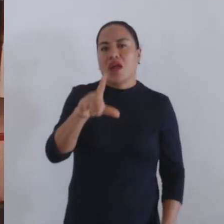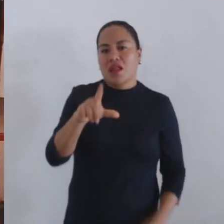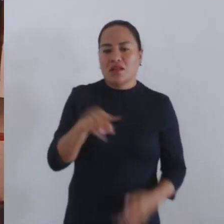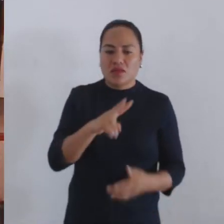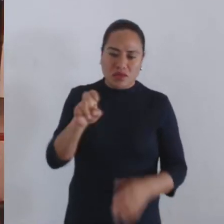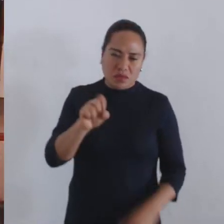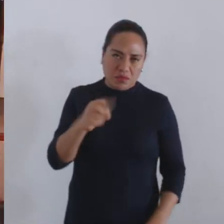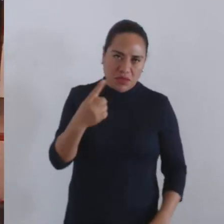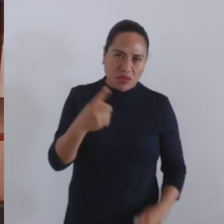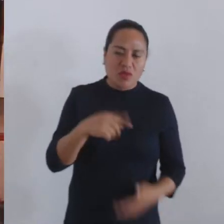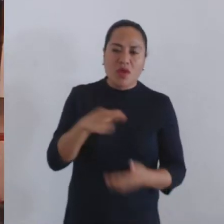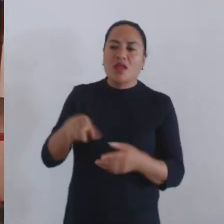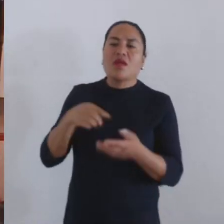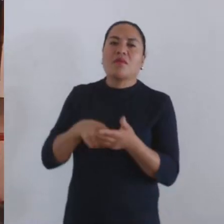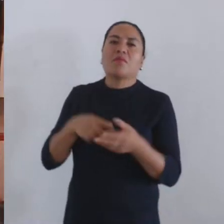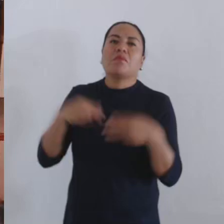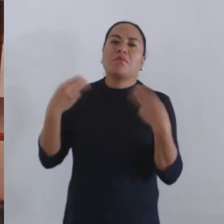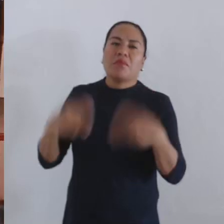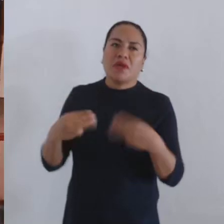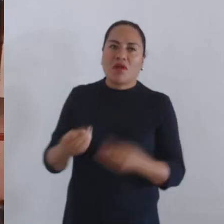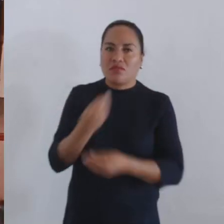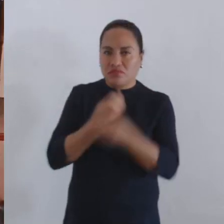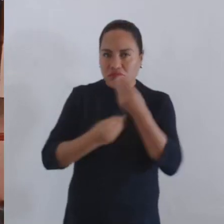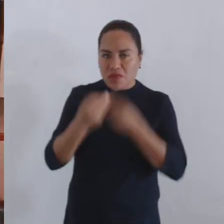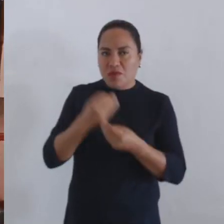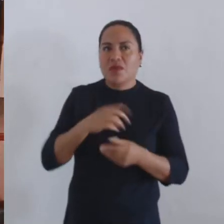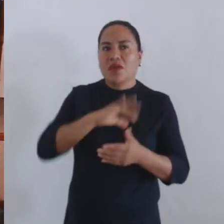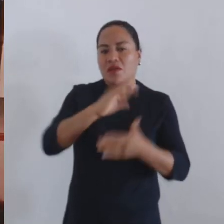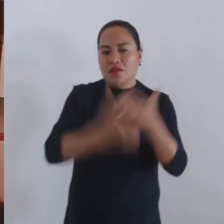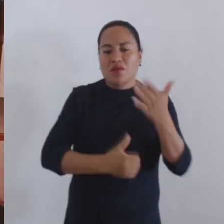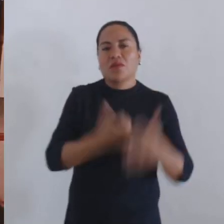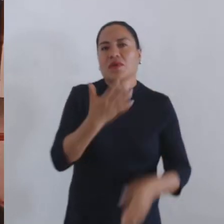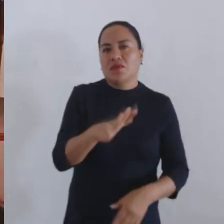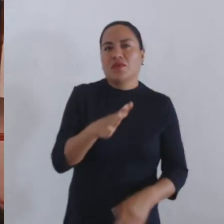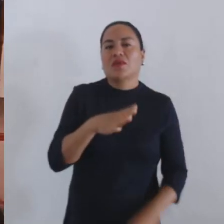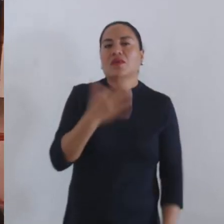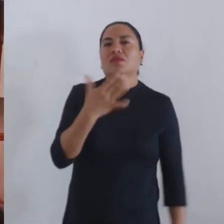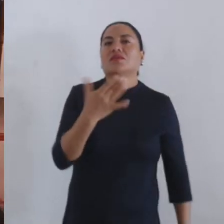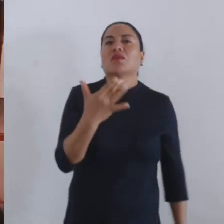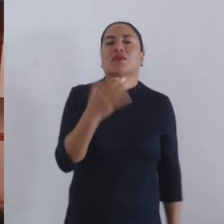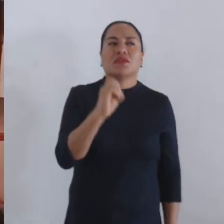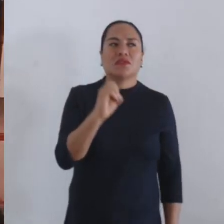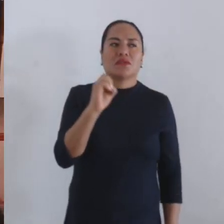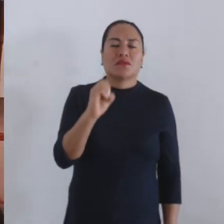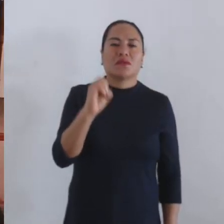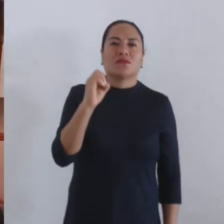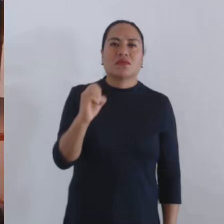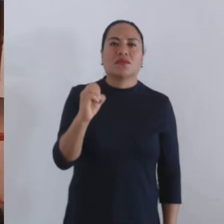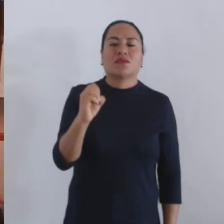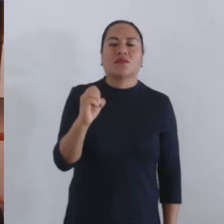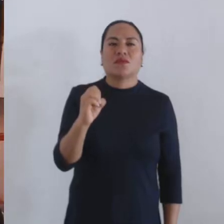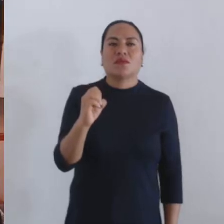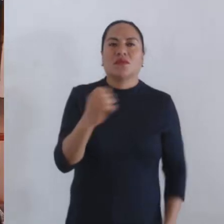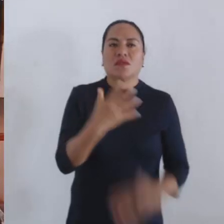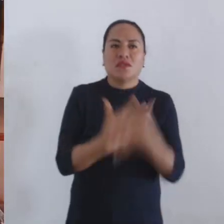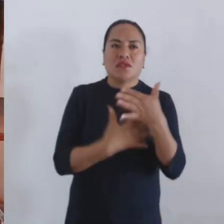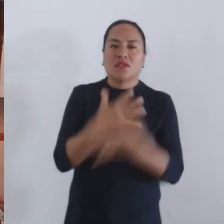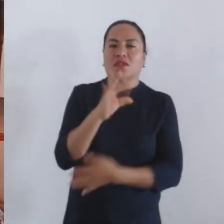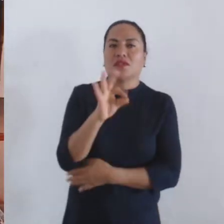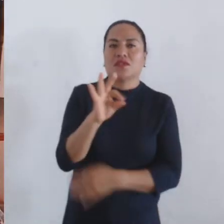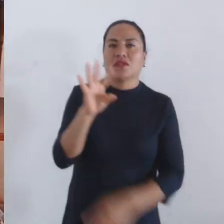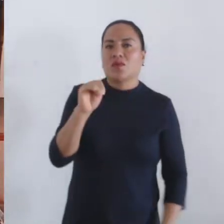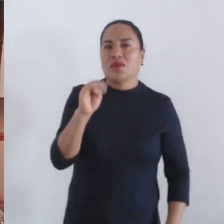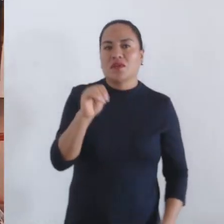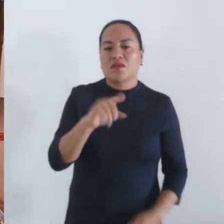giro del Mercado Servicio de Alimentos, objeto cuenta 1050-0000-1549,